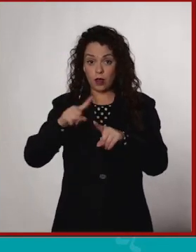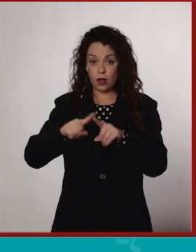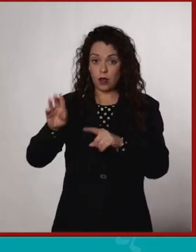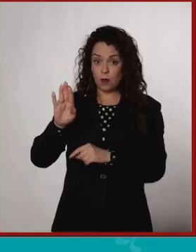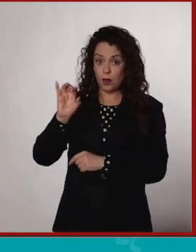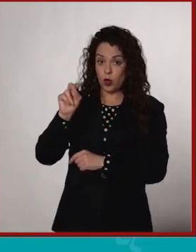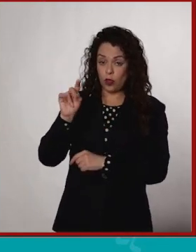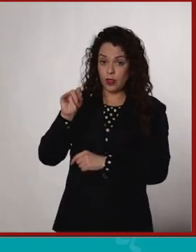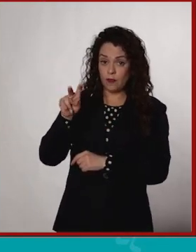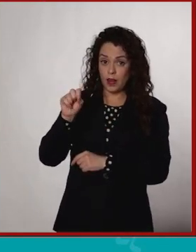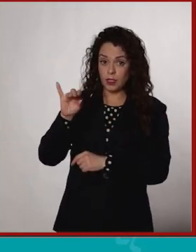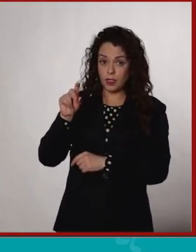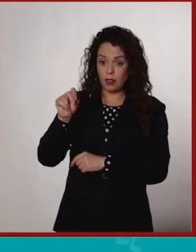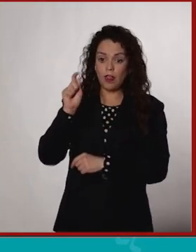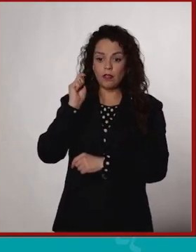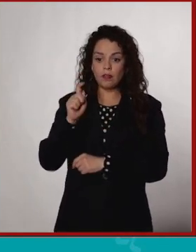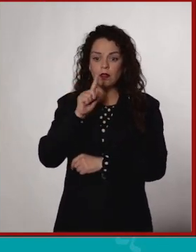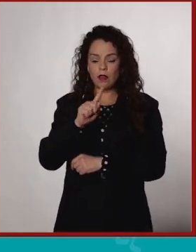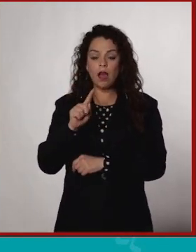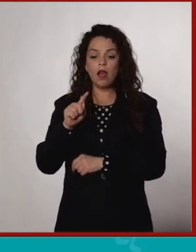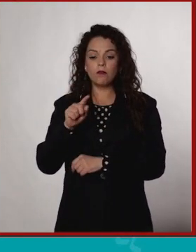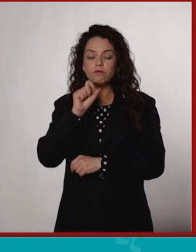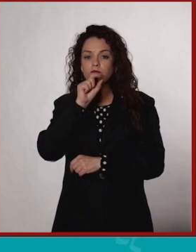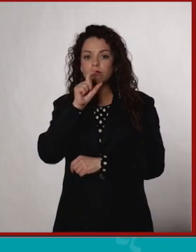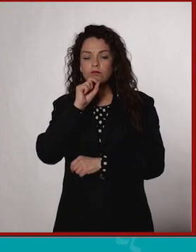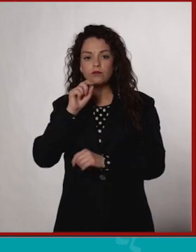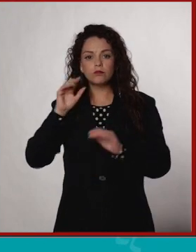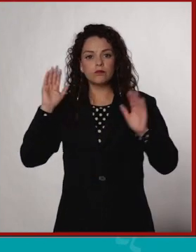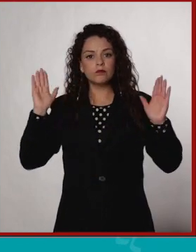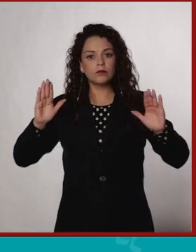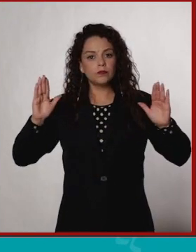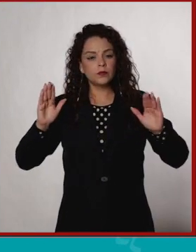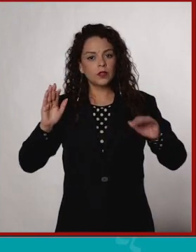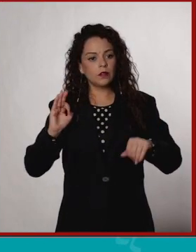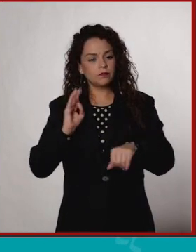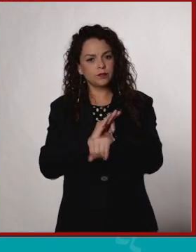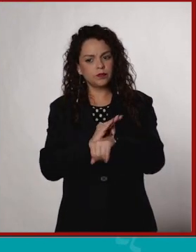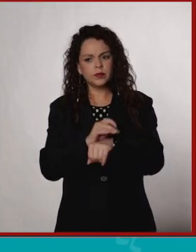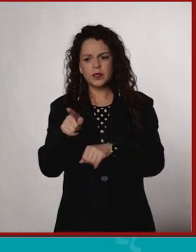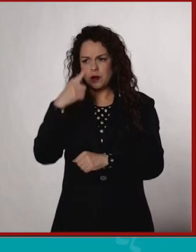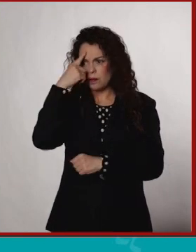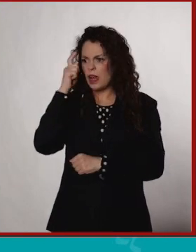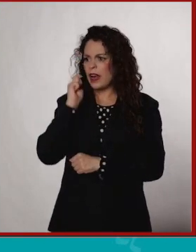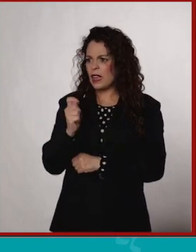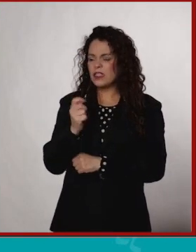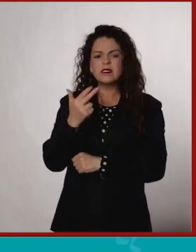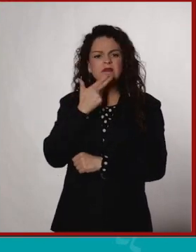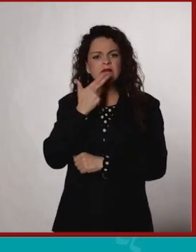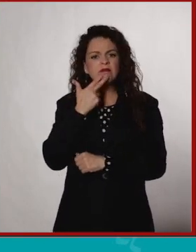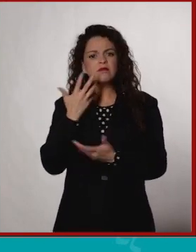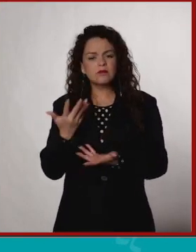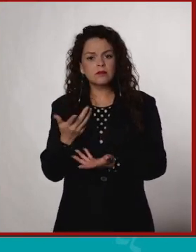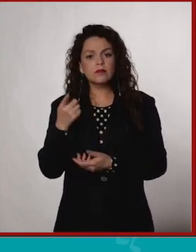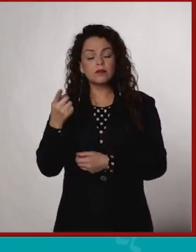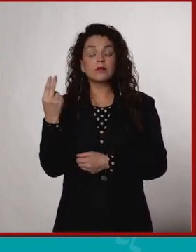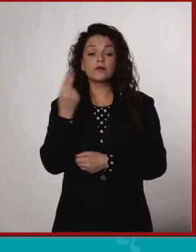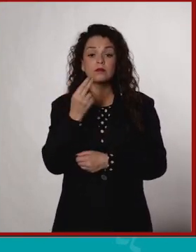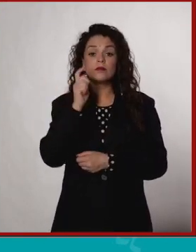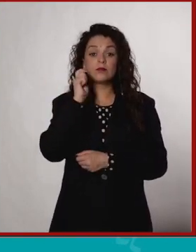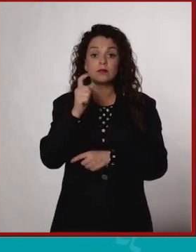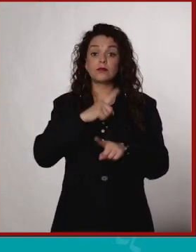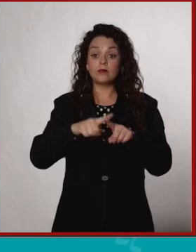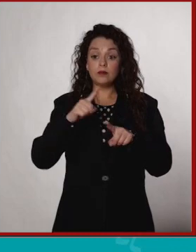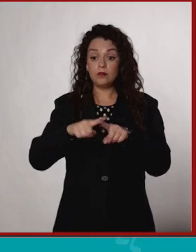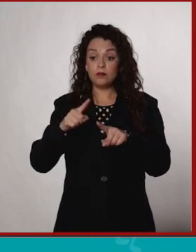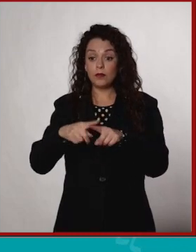es la creación de áreas naturales protegidas. ¿Pero qué son y para qué sirven? Son porciones del territorio nacional cuya